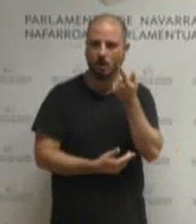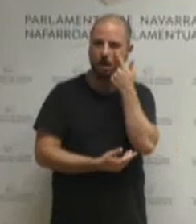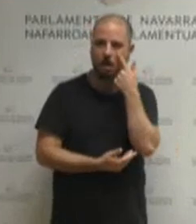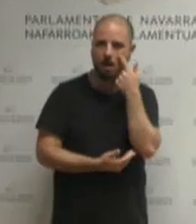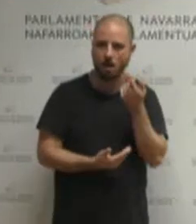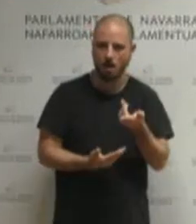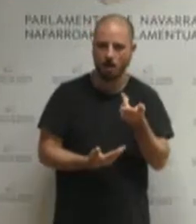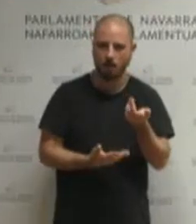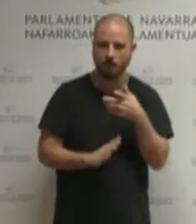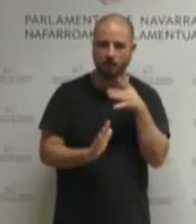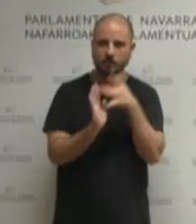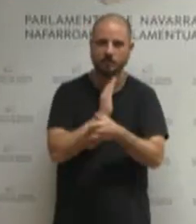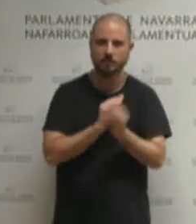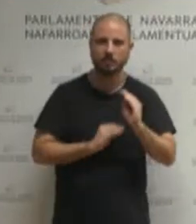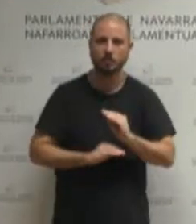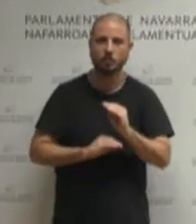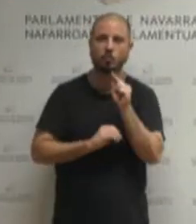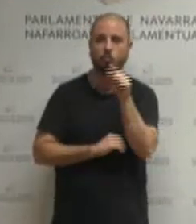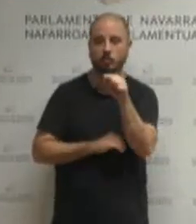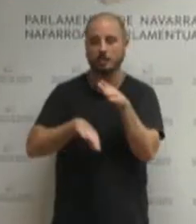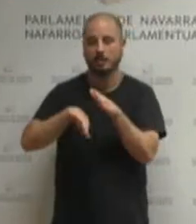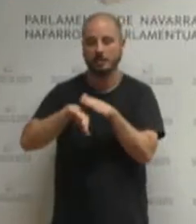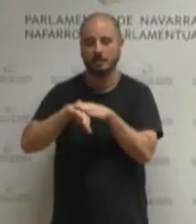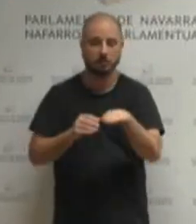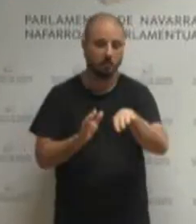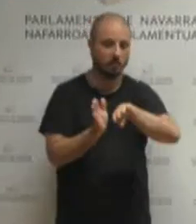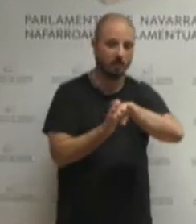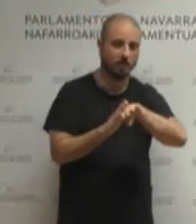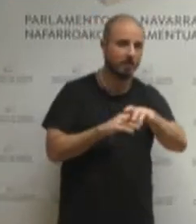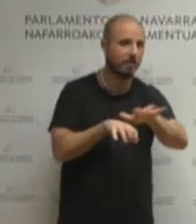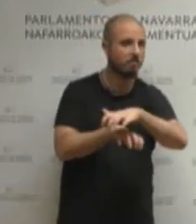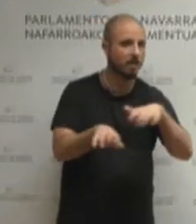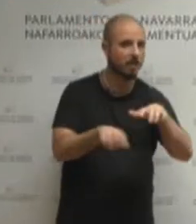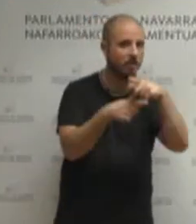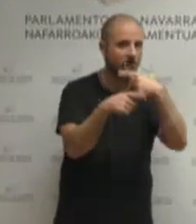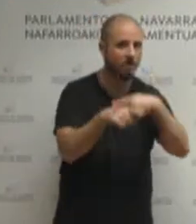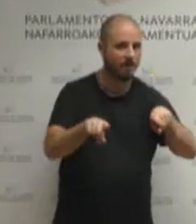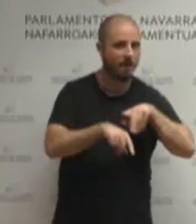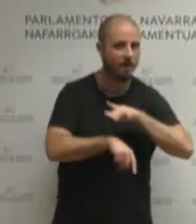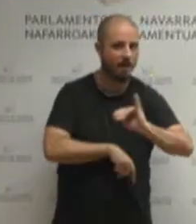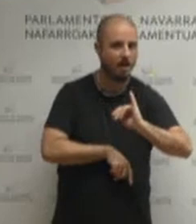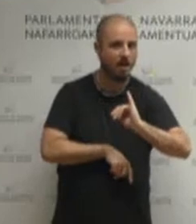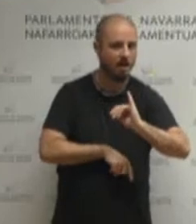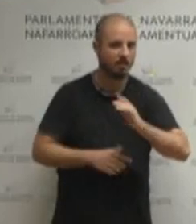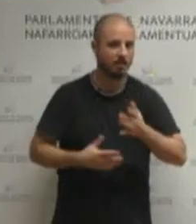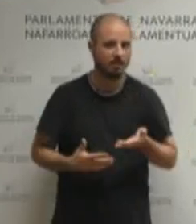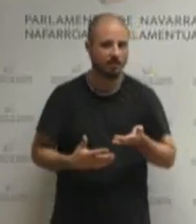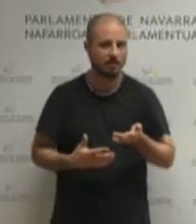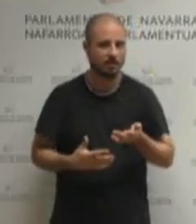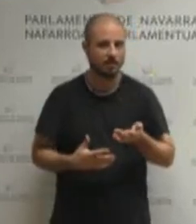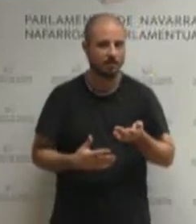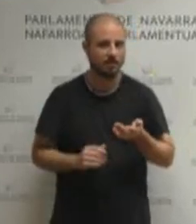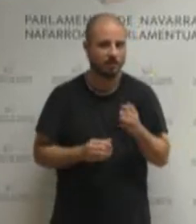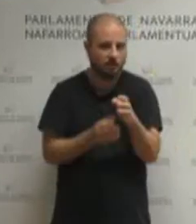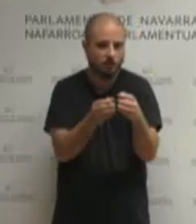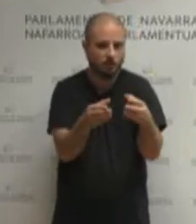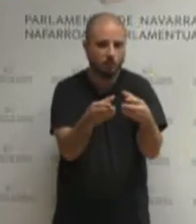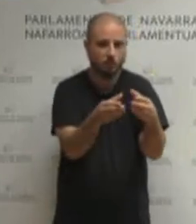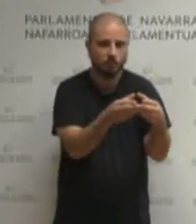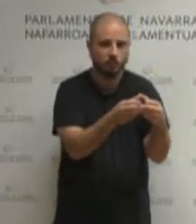bestelako gehiengo bat bestelako gehiengo alternatibo bat oso diferentea dena alderdi politikoen artean